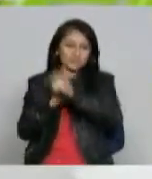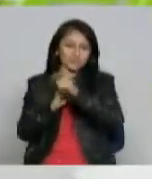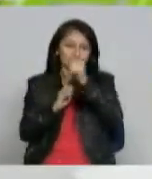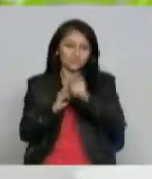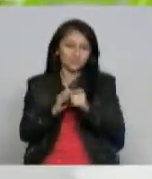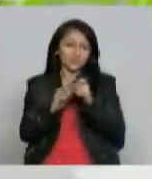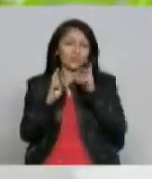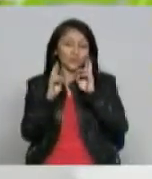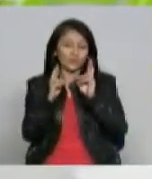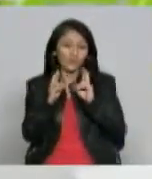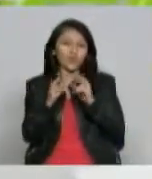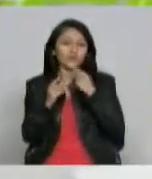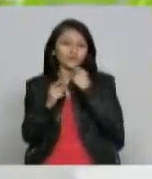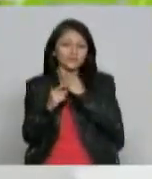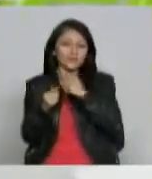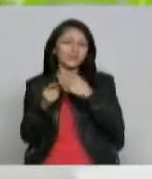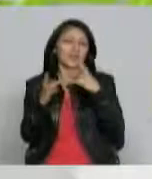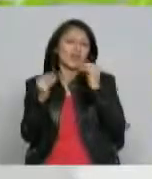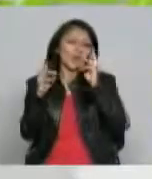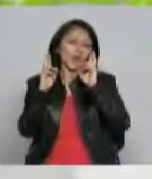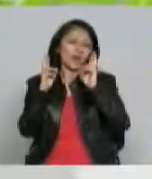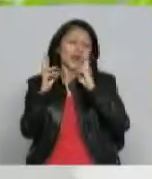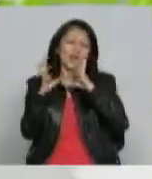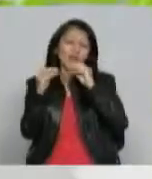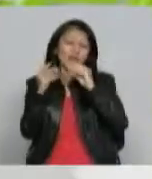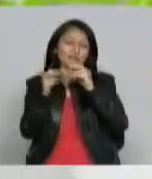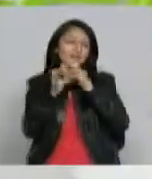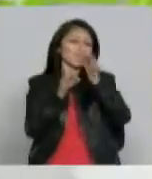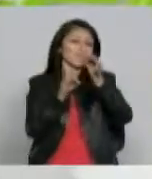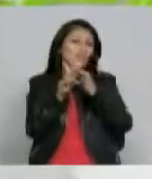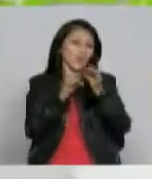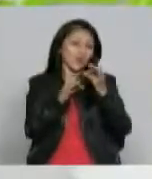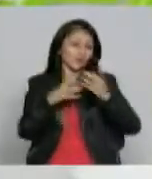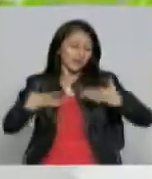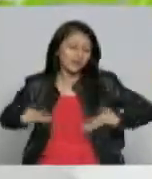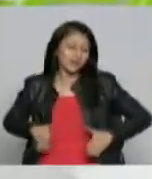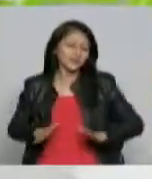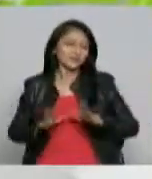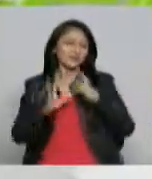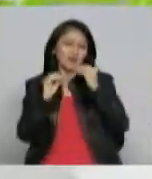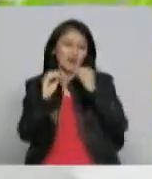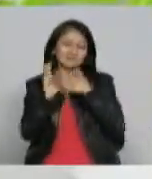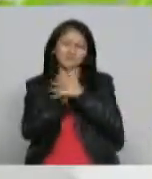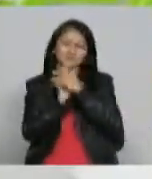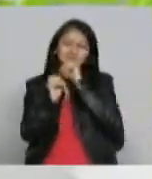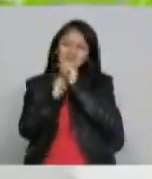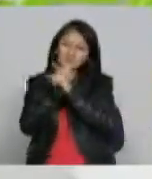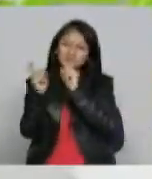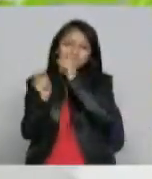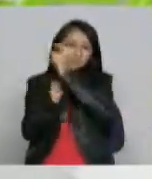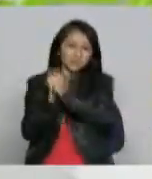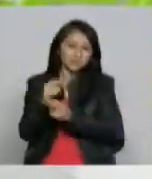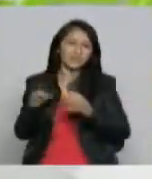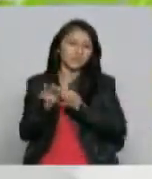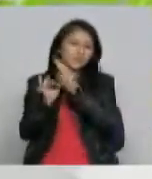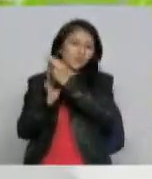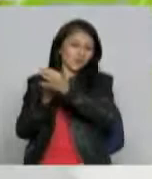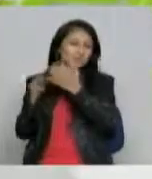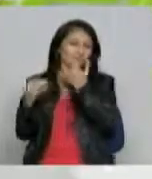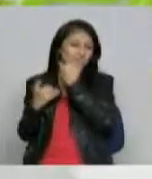aprovechen el espacio para que hablen de su municipio para que hablen de su cultura para que hablen de su región ¿cierto? para que no